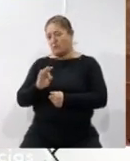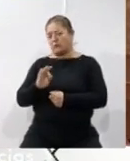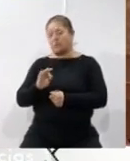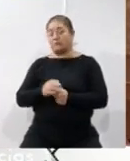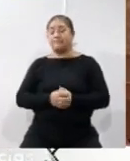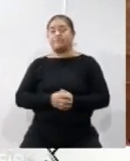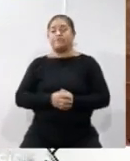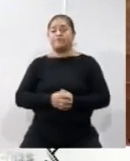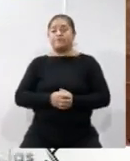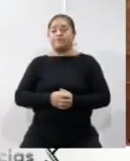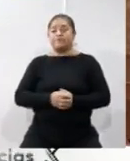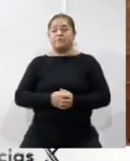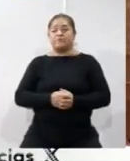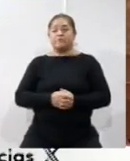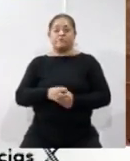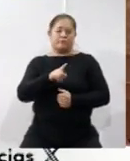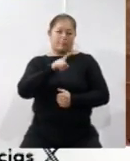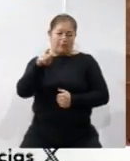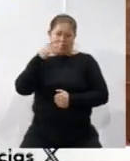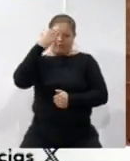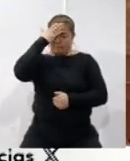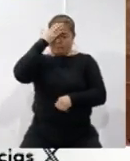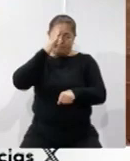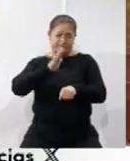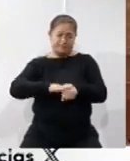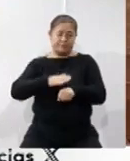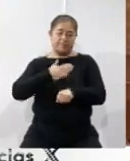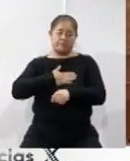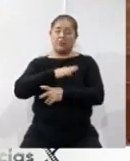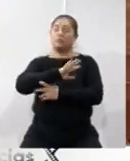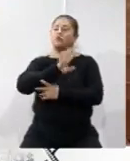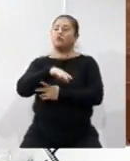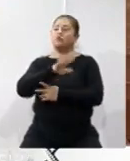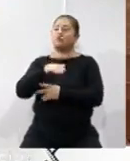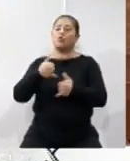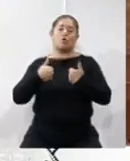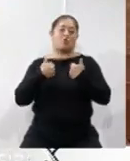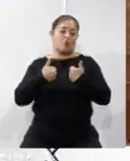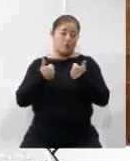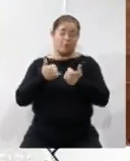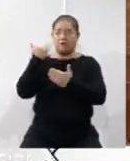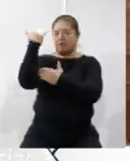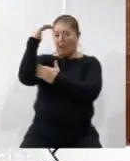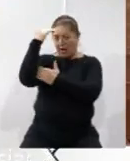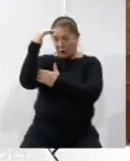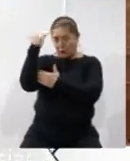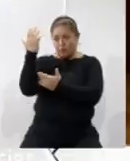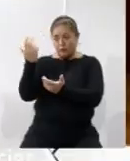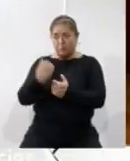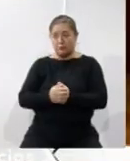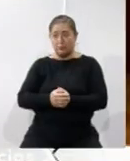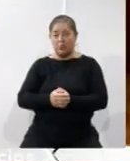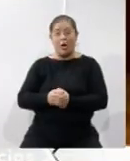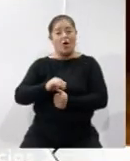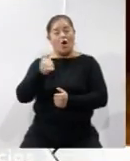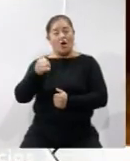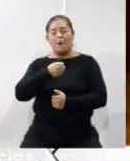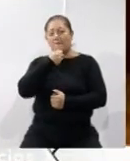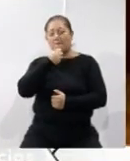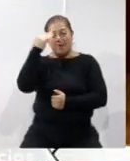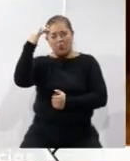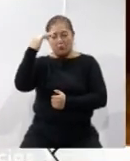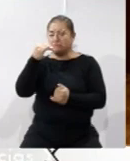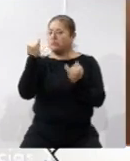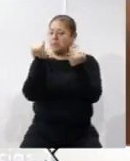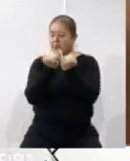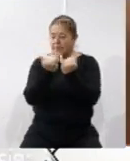ustedes pueden apreciar, pues estamos buscando a los jóvenes, a los adultos. Y más adultos. los adultos mayores. Así